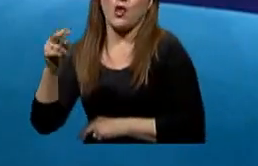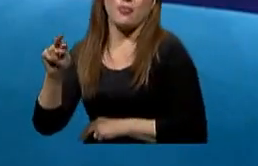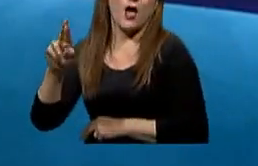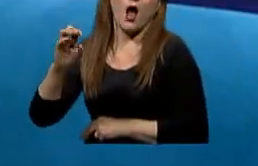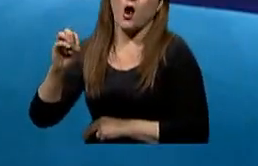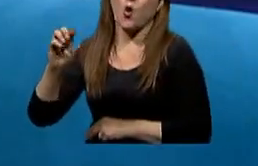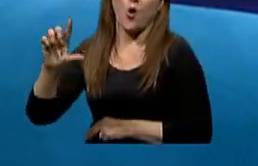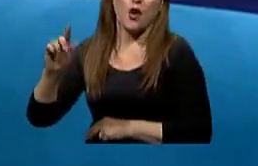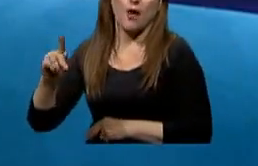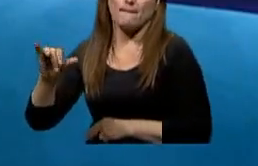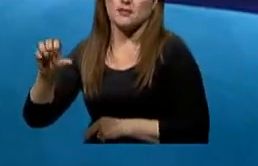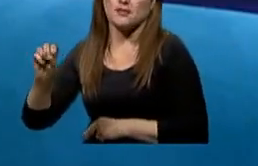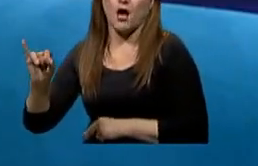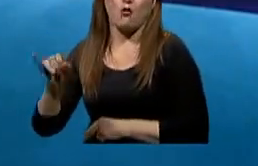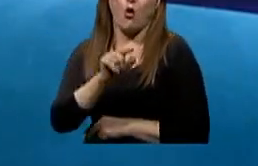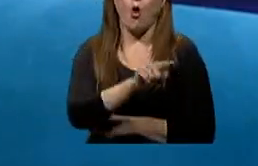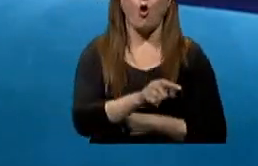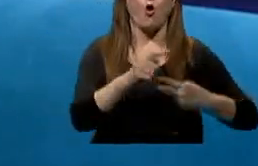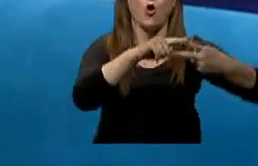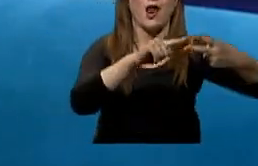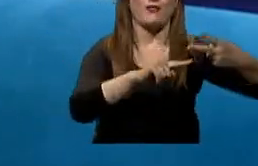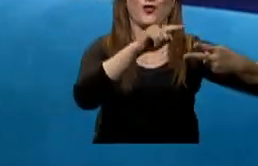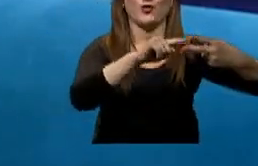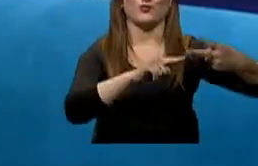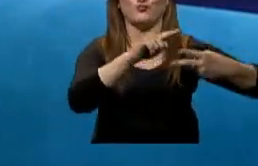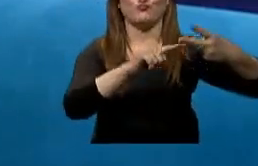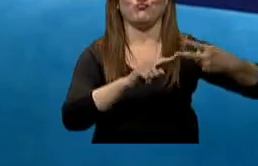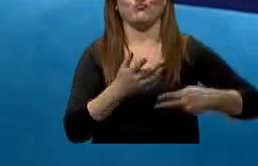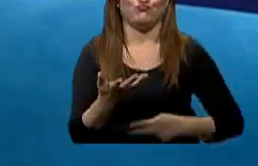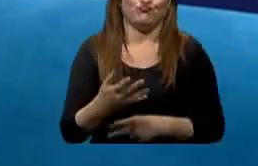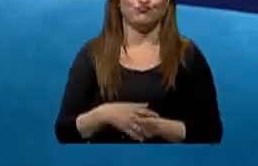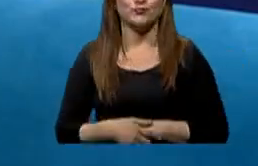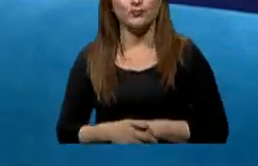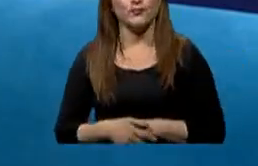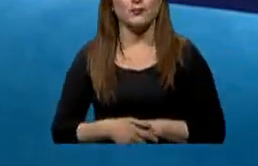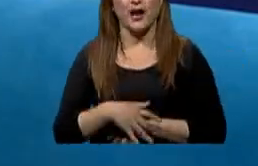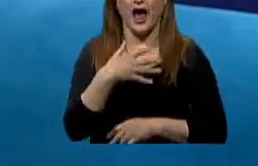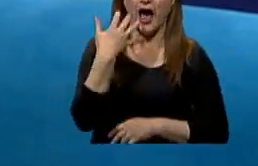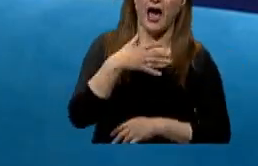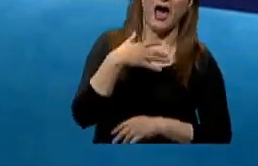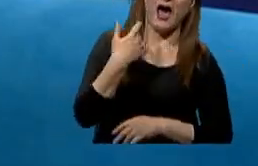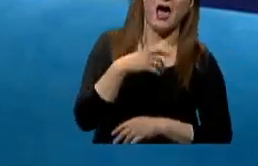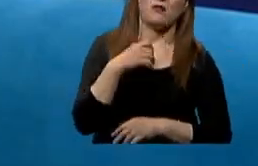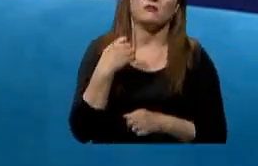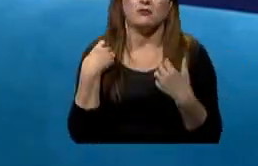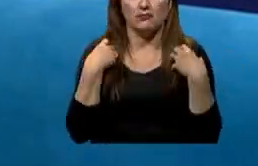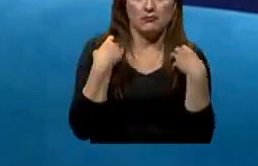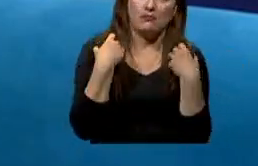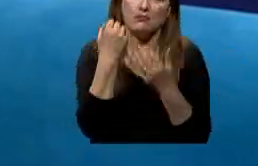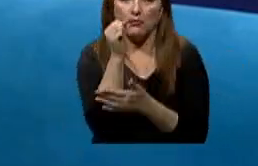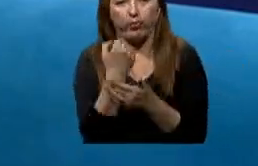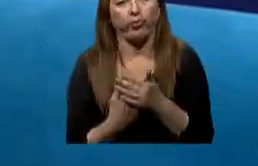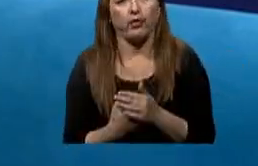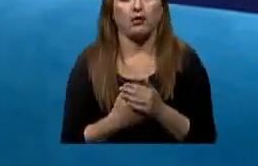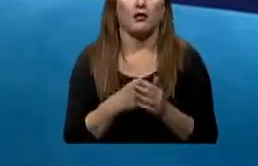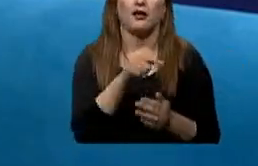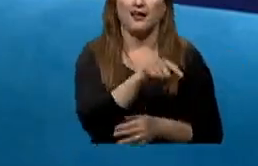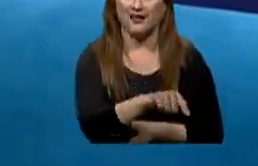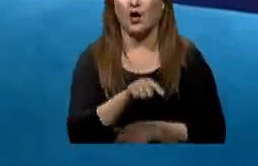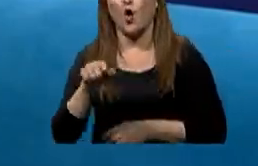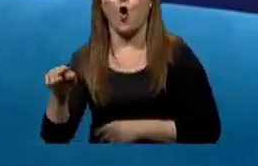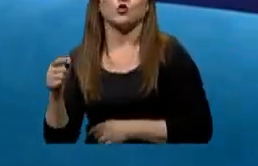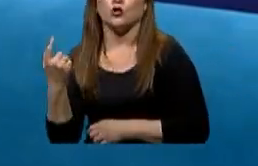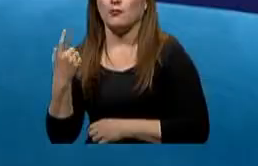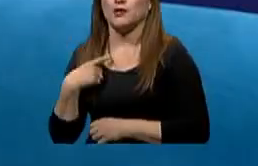sí, esa es la cataplexia que puede ser una pérdida generalizada del tono muscular o parcial, que